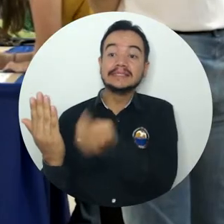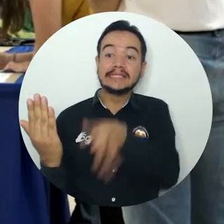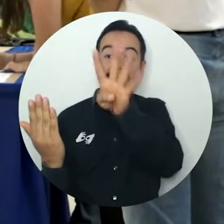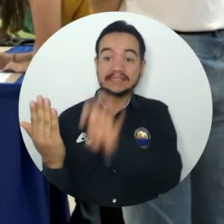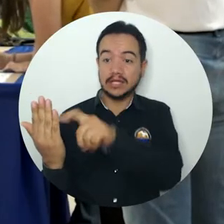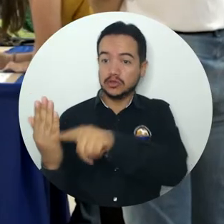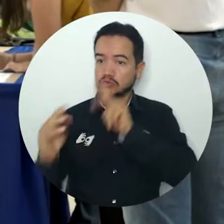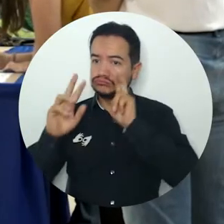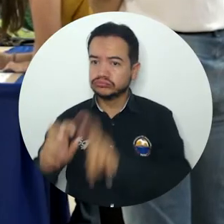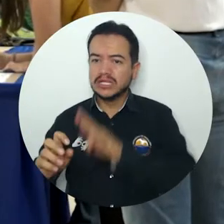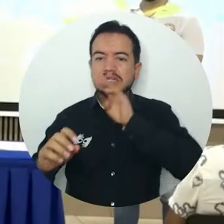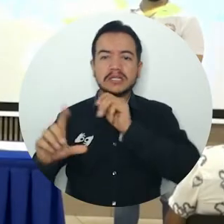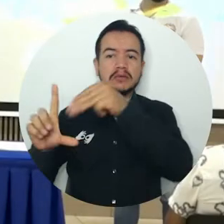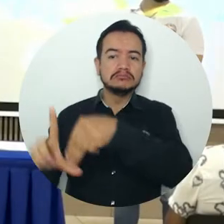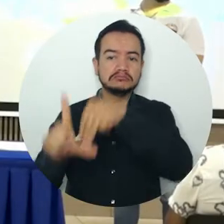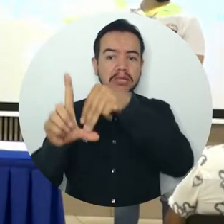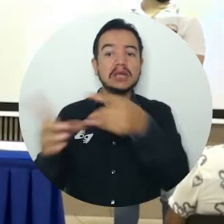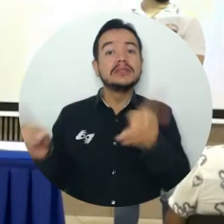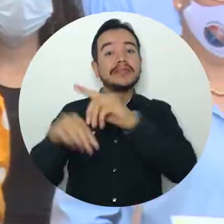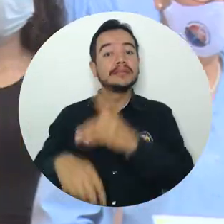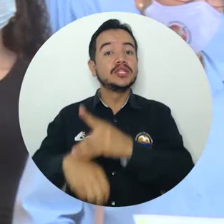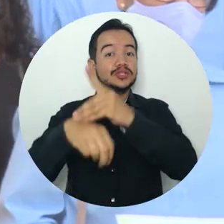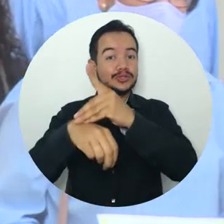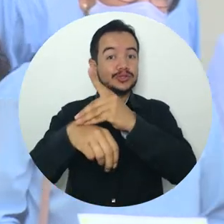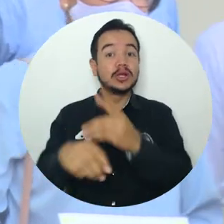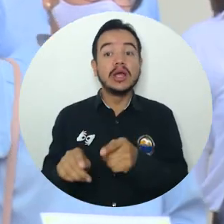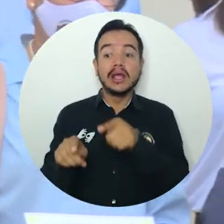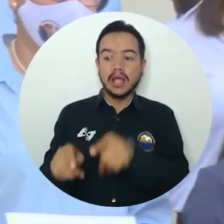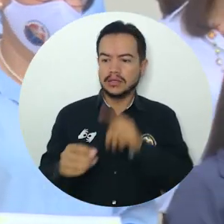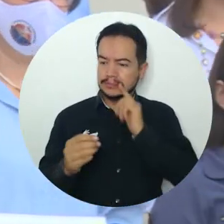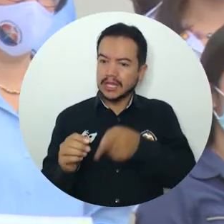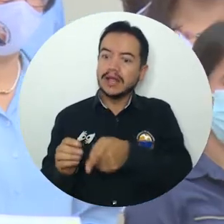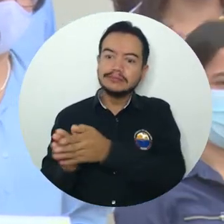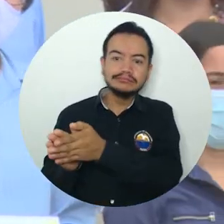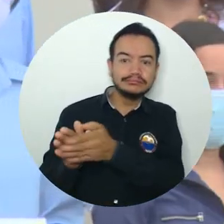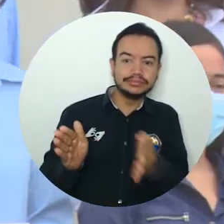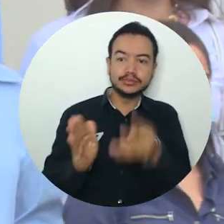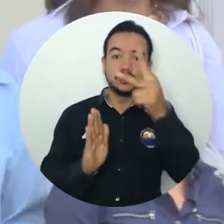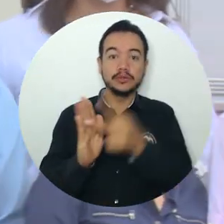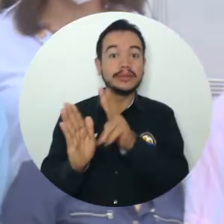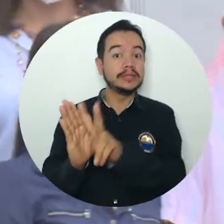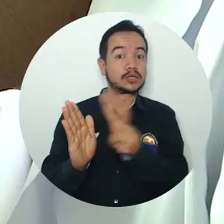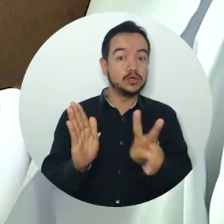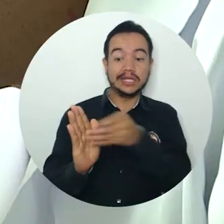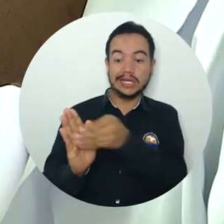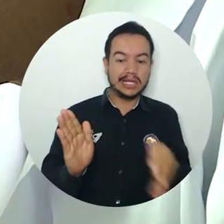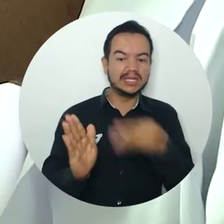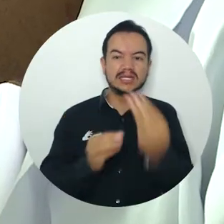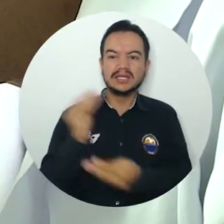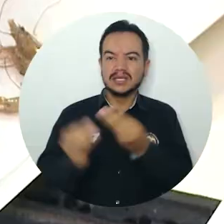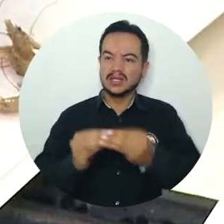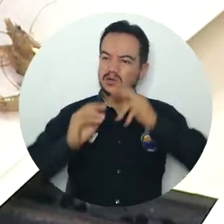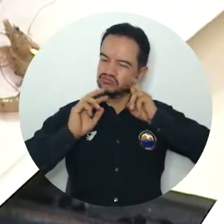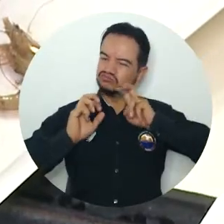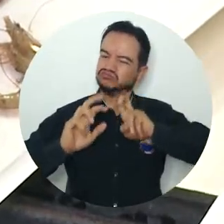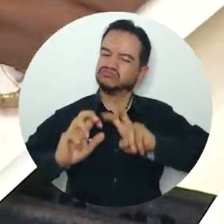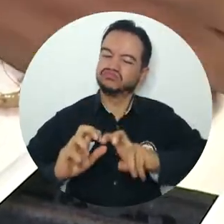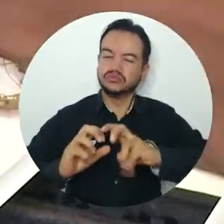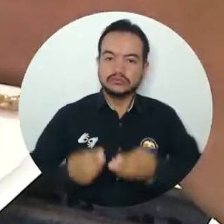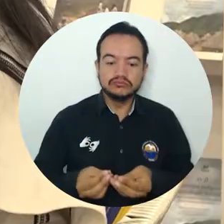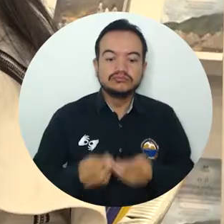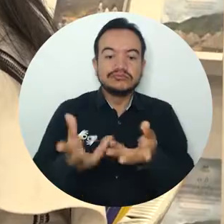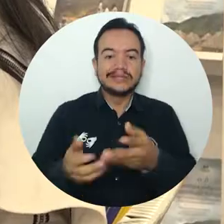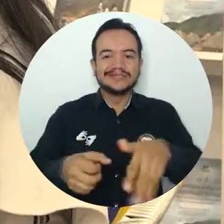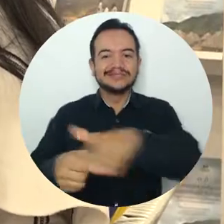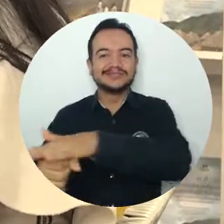investigación de estudiantes de maestrías y doctorados que durante lo que queda de 2022 generarán conocimiento de valor para el